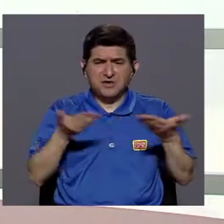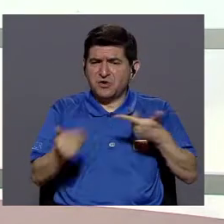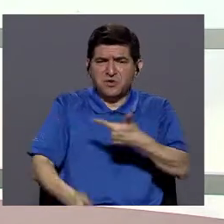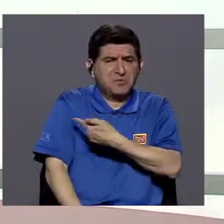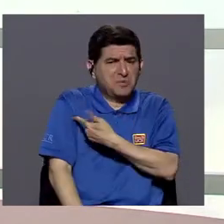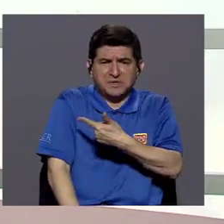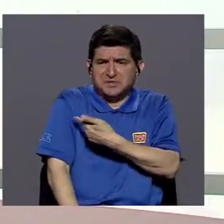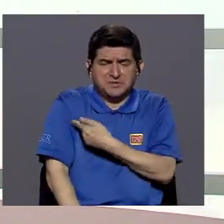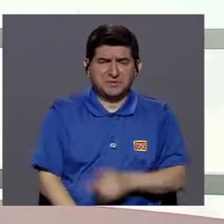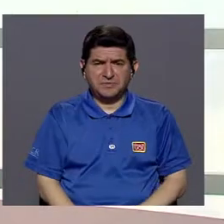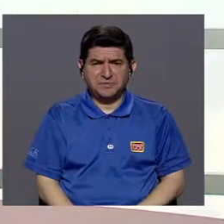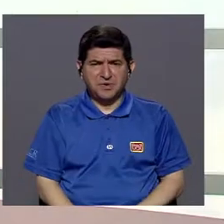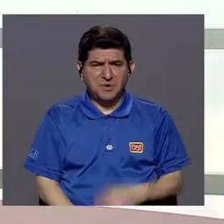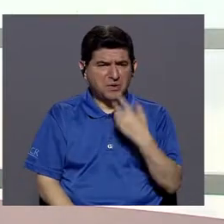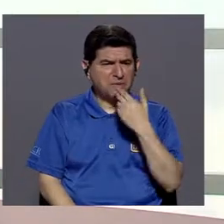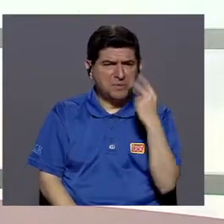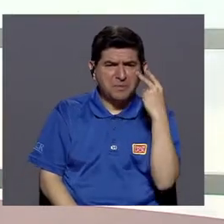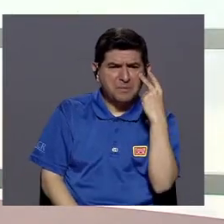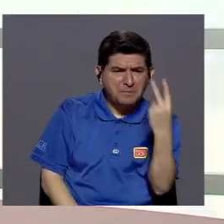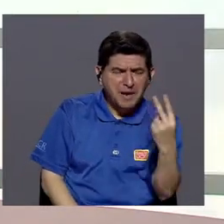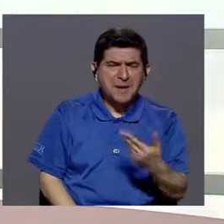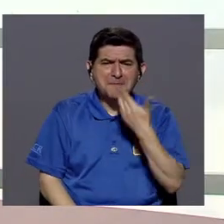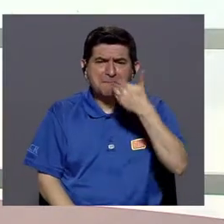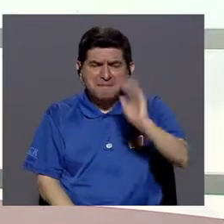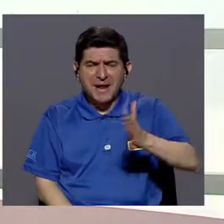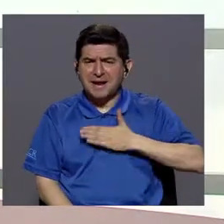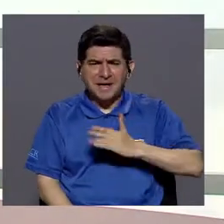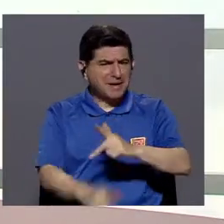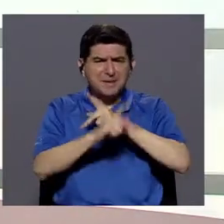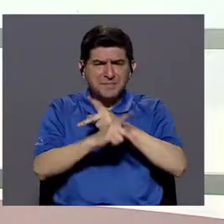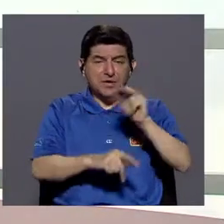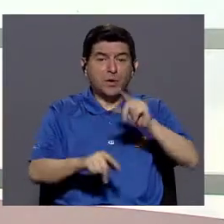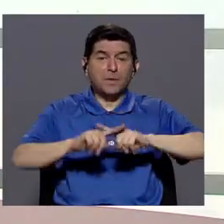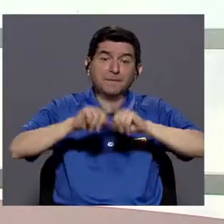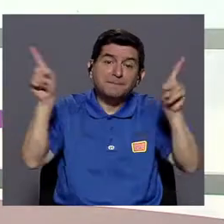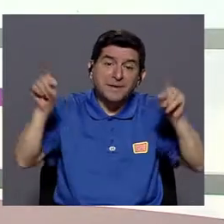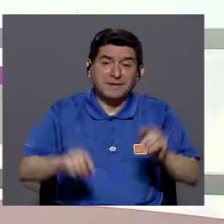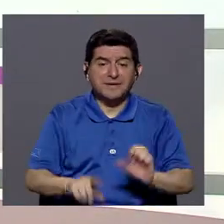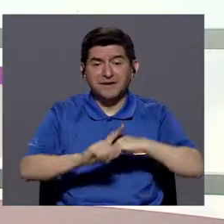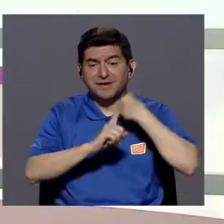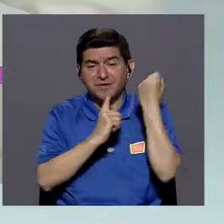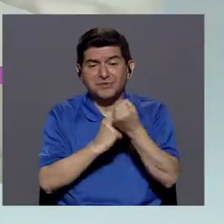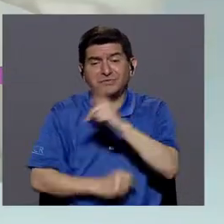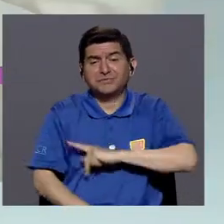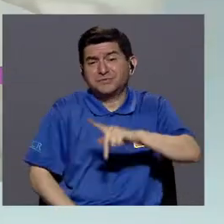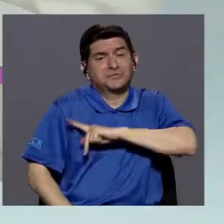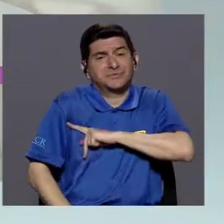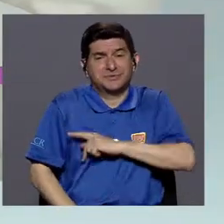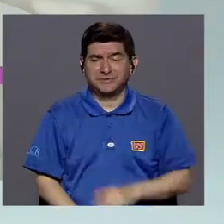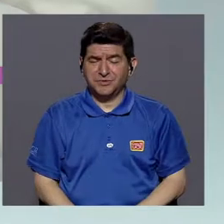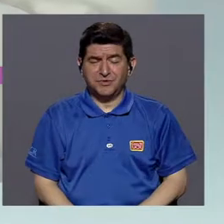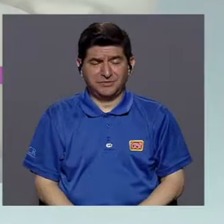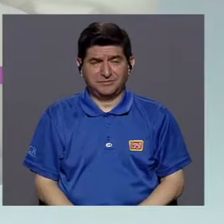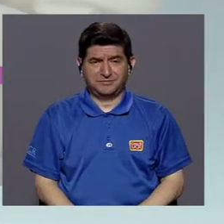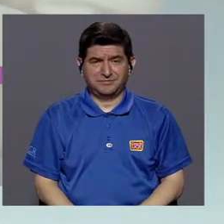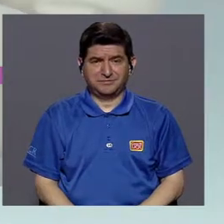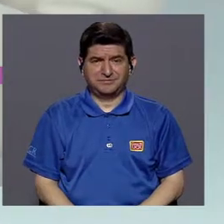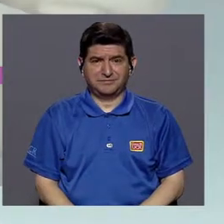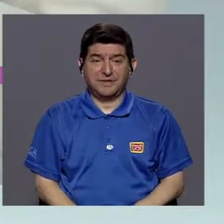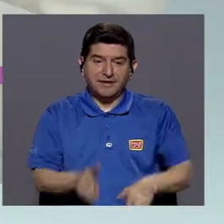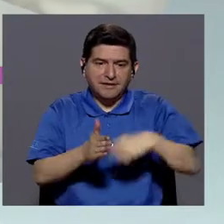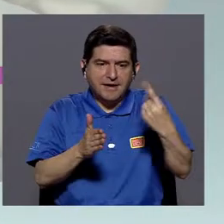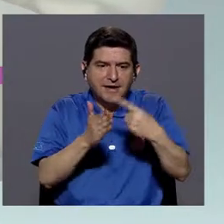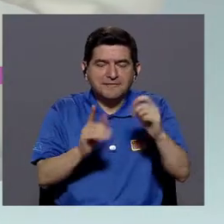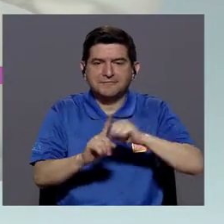no me sirvió la vacuna. Ven, las vacunas son malas, porque a mí no me protegen, ¿verdad? Pero es una cuestión muy personal, muy, muy